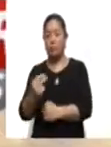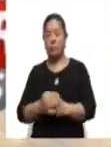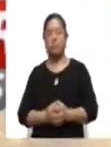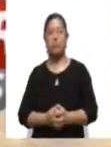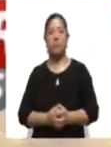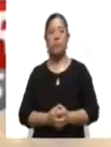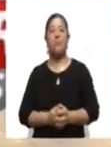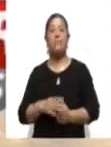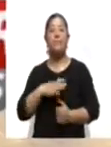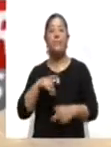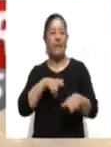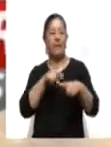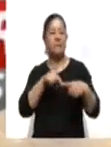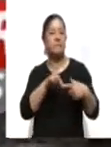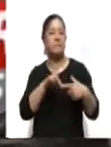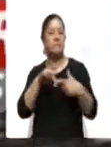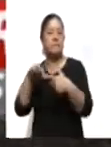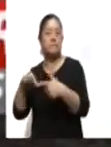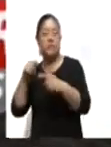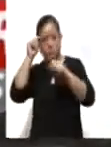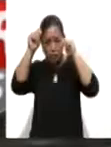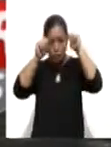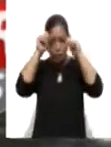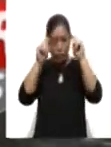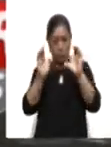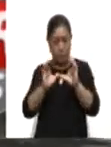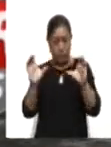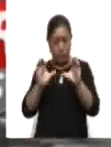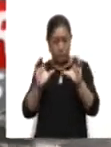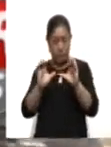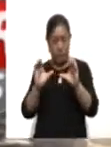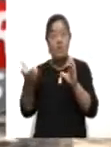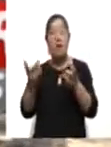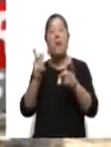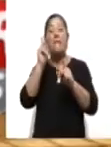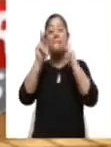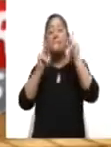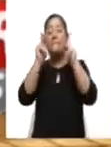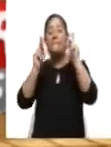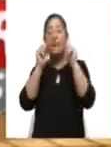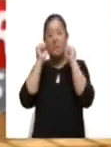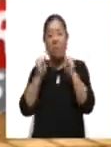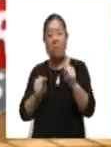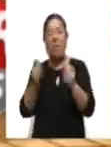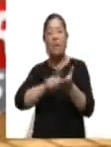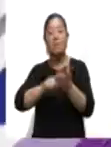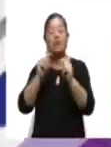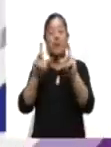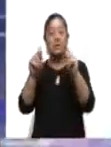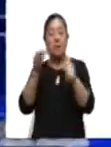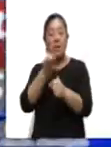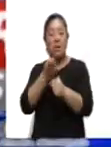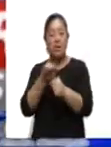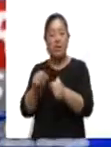Fomentan guías de turistas certificados paseos seguros en Tlaxcala ante la pandemia de COVID-19.